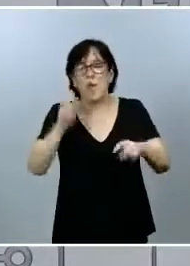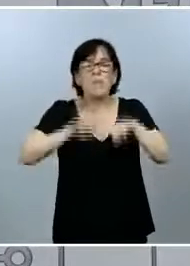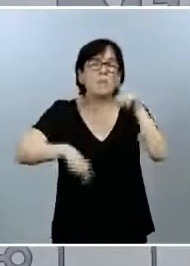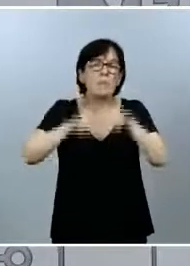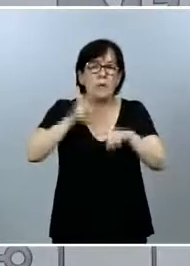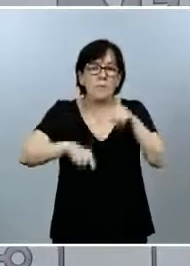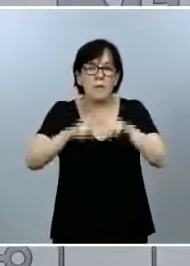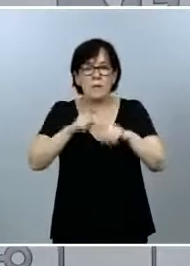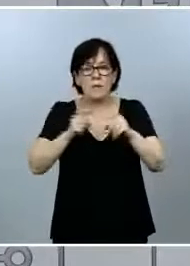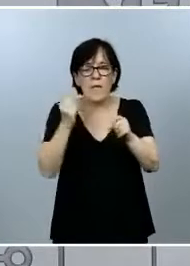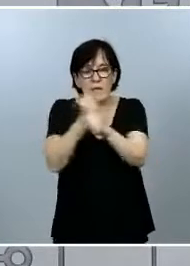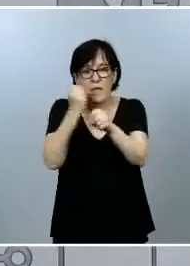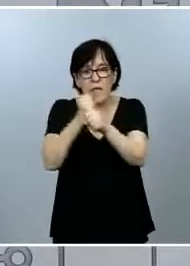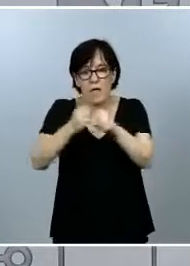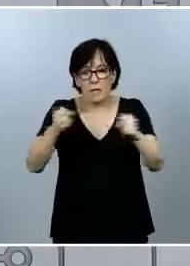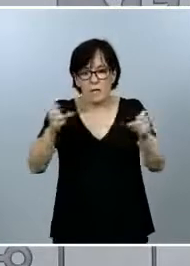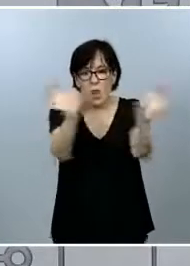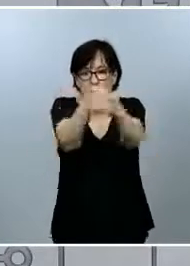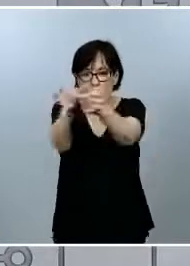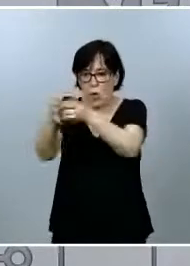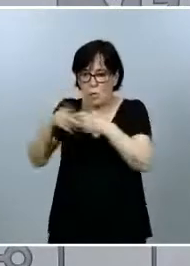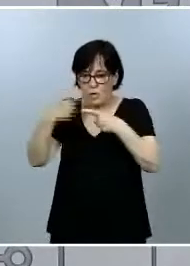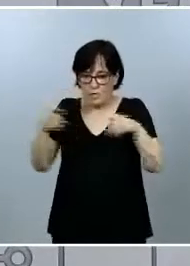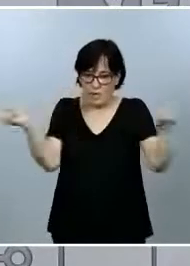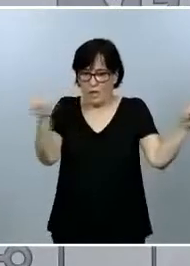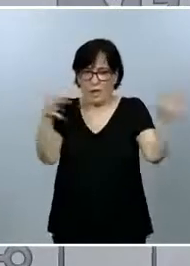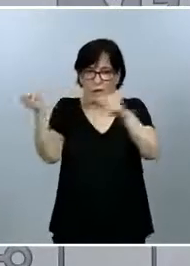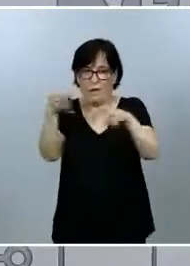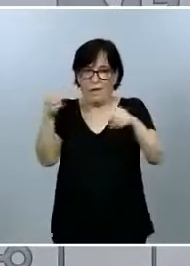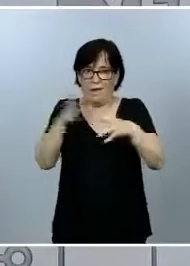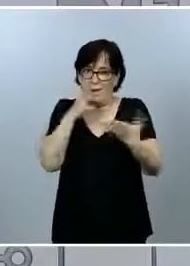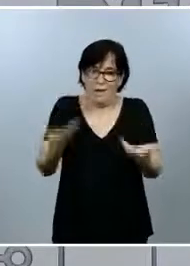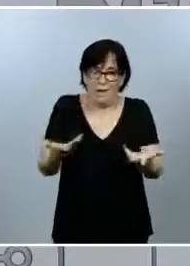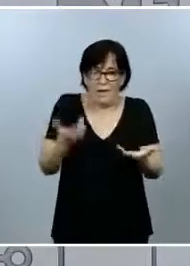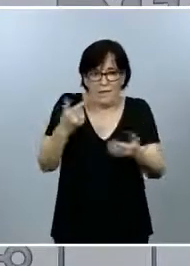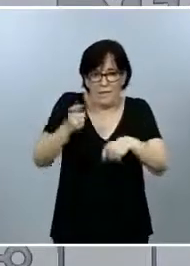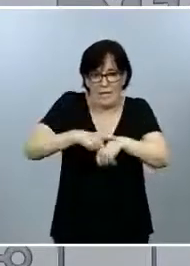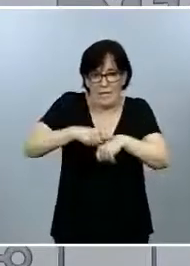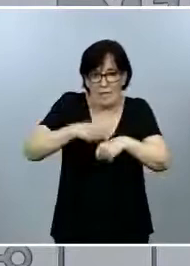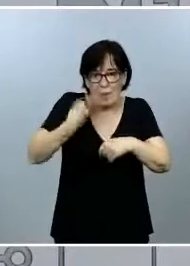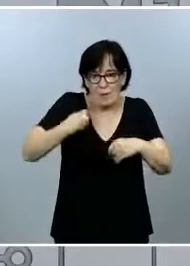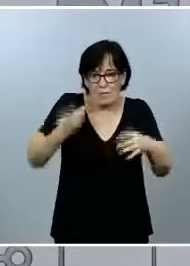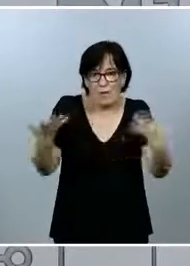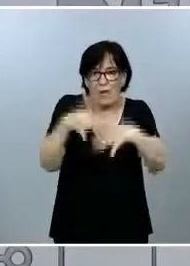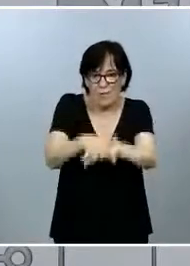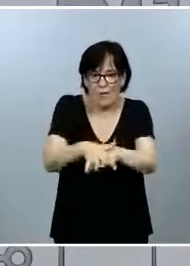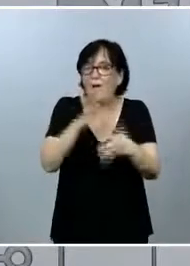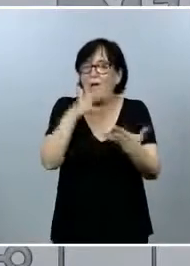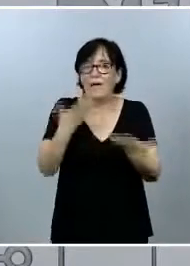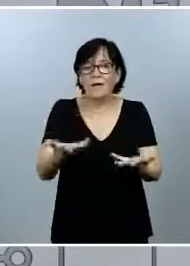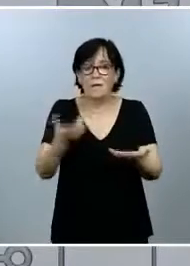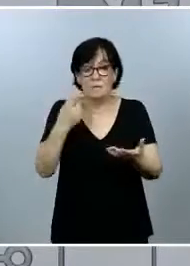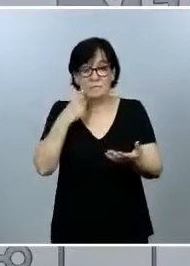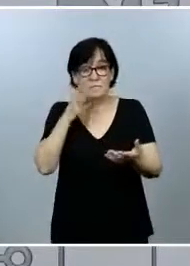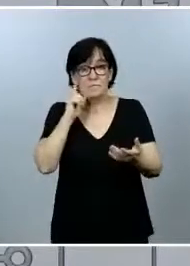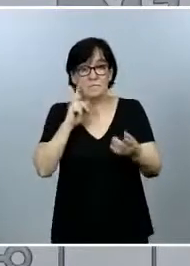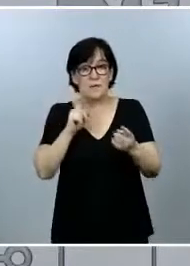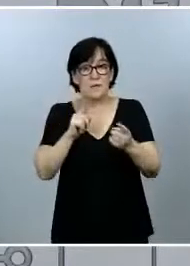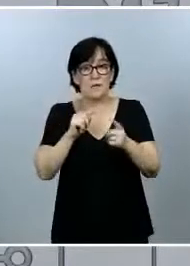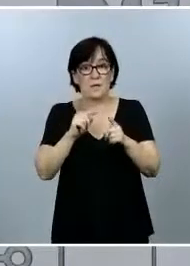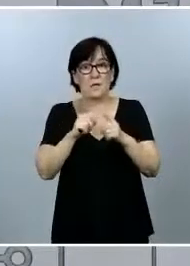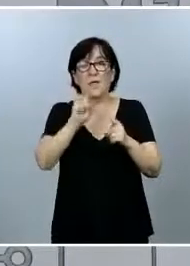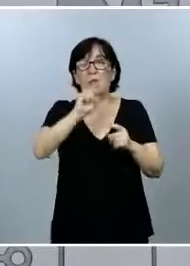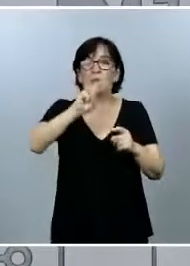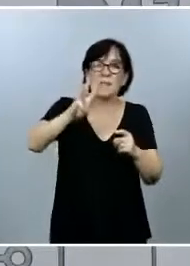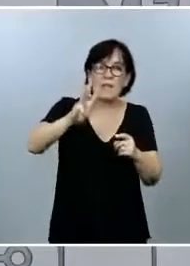del trabajo de muchos grupos diferentes al mismo tiempo. En todo caso, incluso si tuviéramos una variabilidad de 13